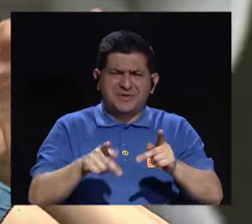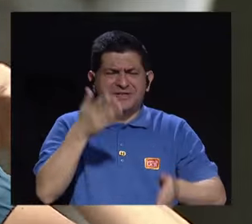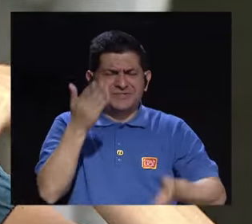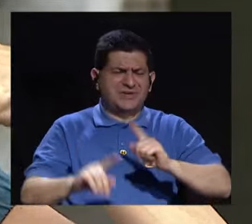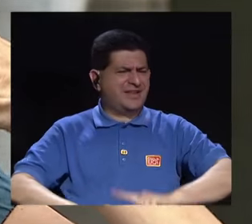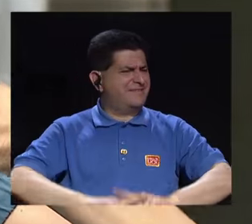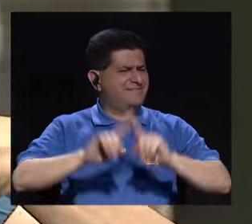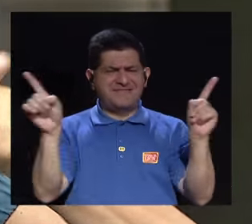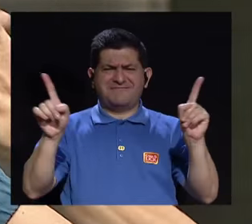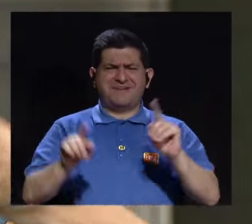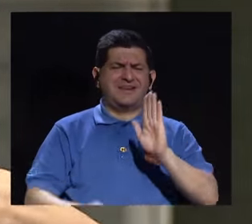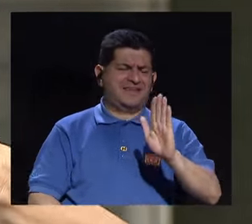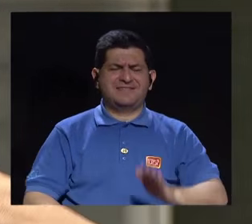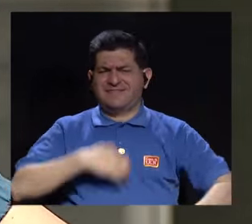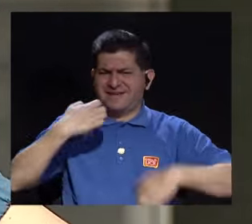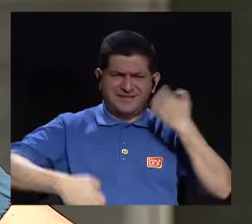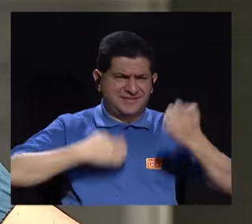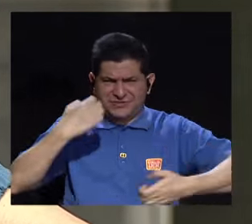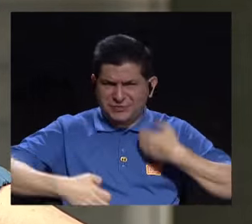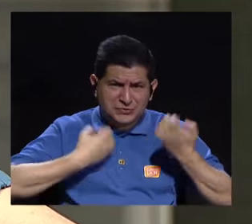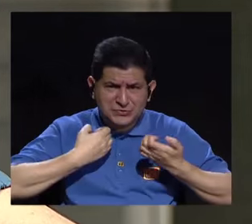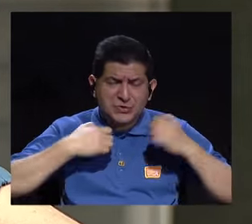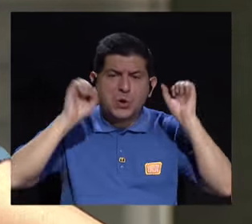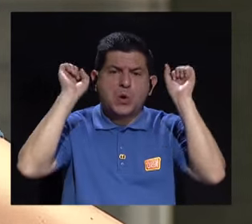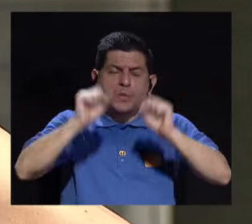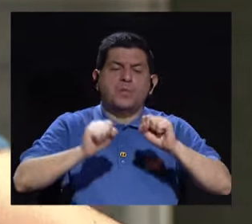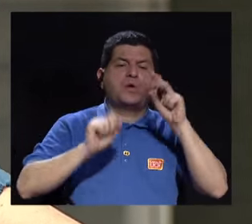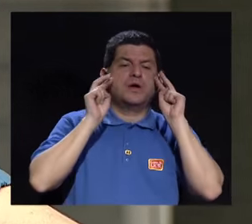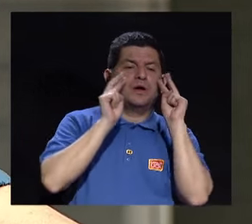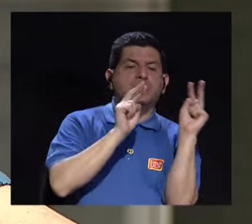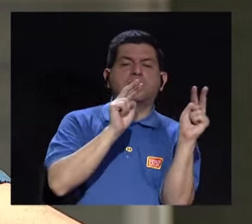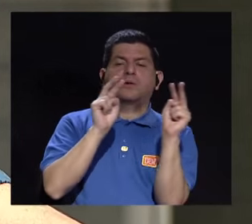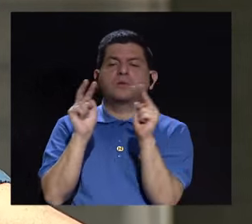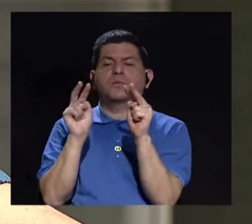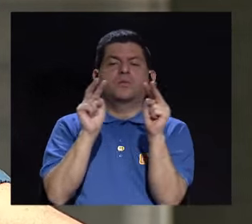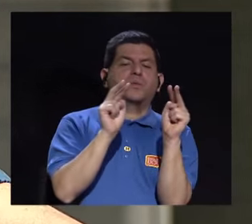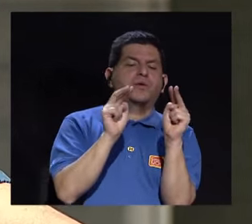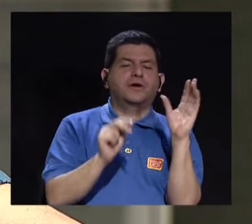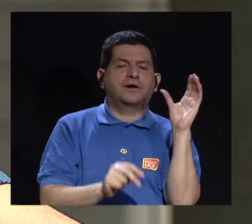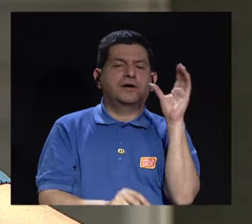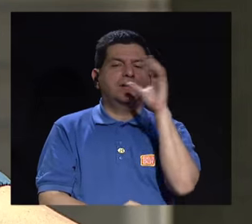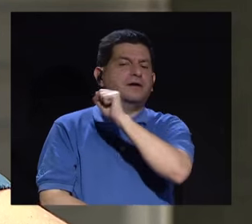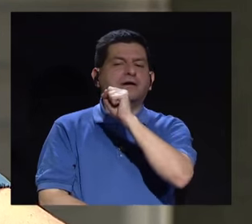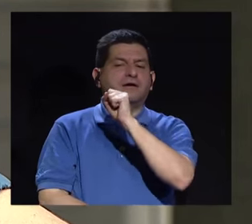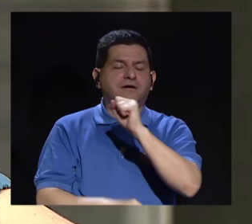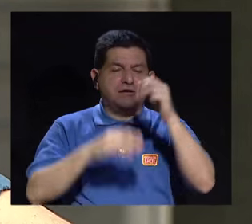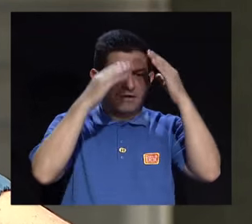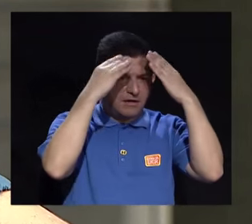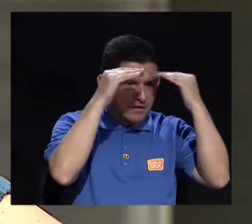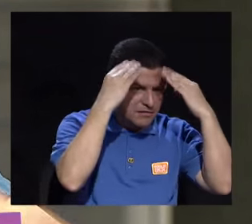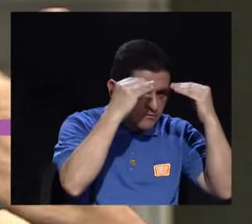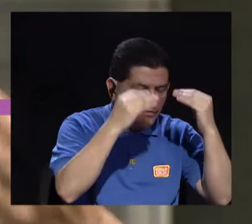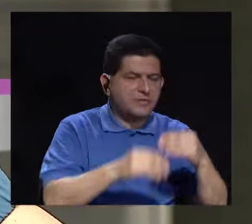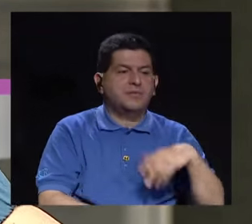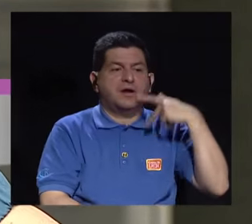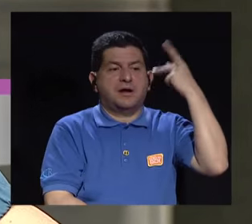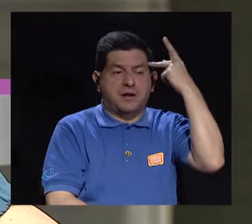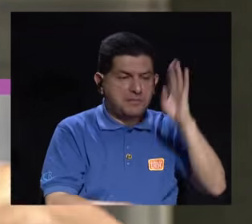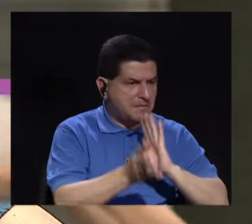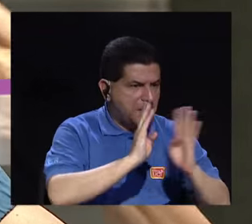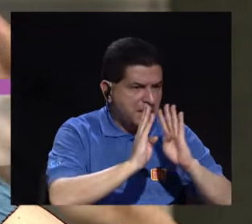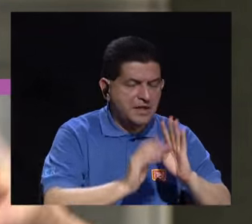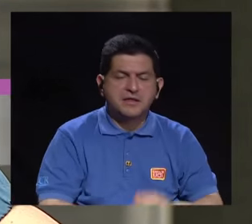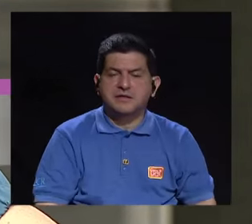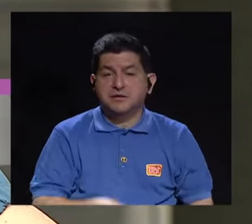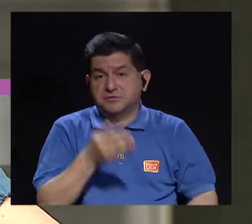persona está distinta en su ánimo, pueda observarlo y pueda detectarlo, informar o hablar con sus padres,